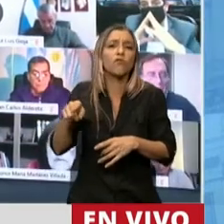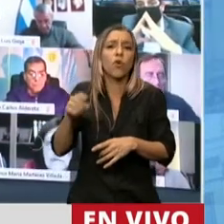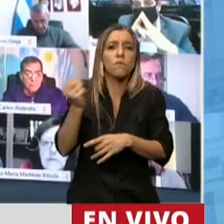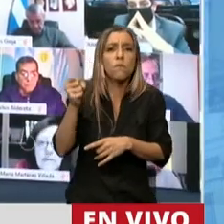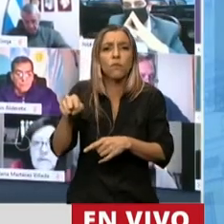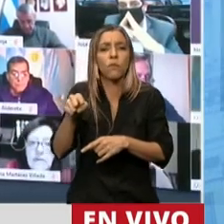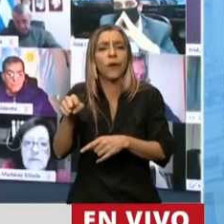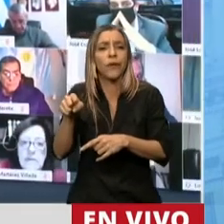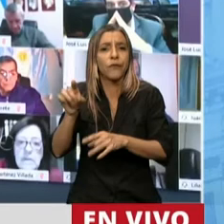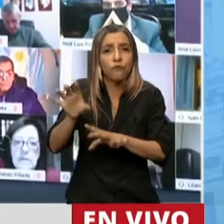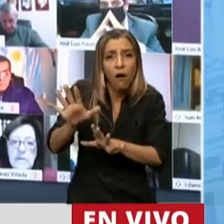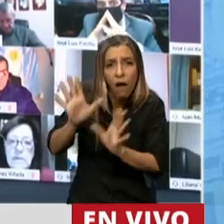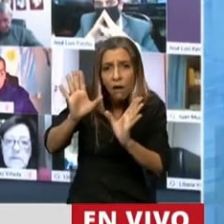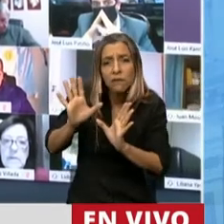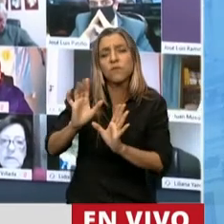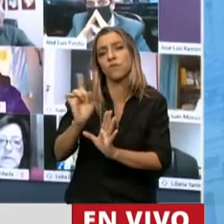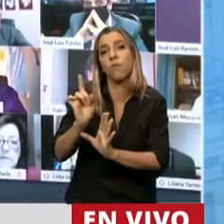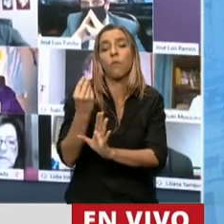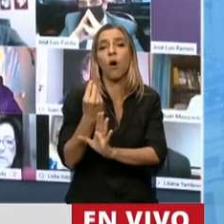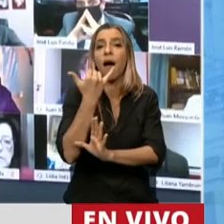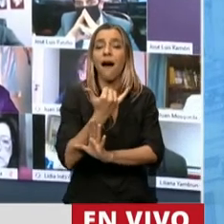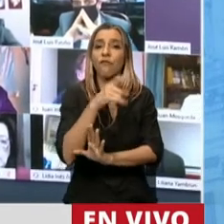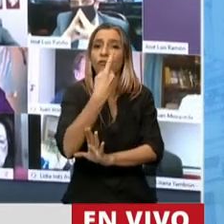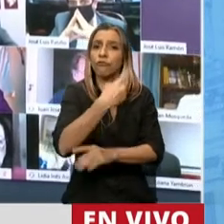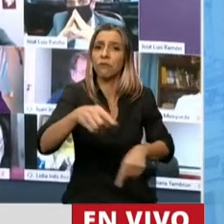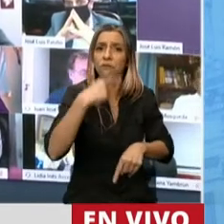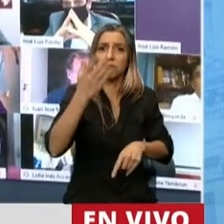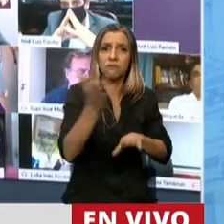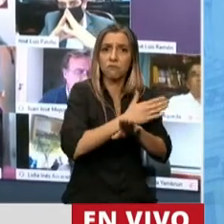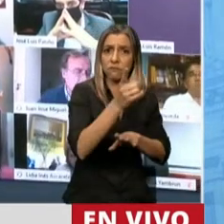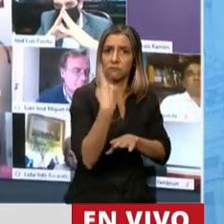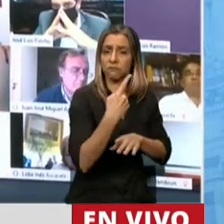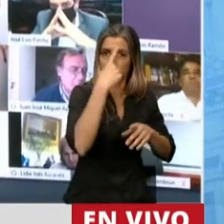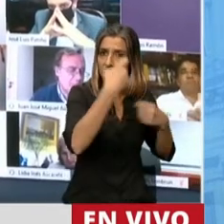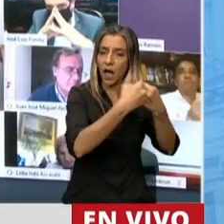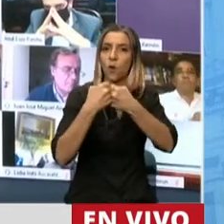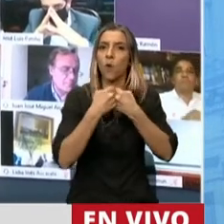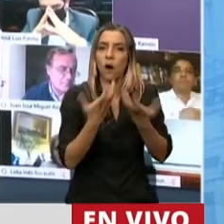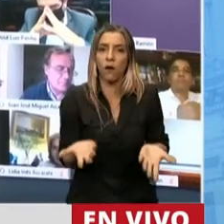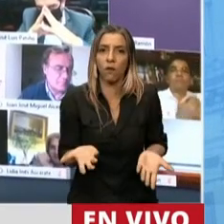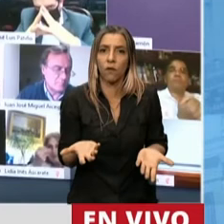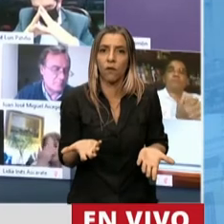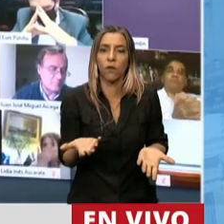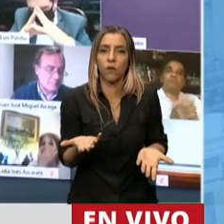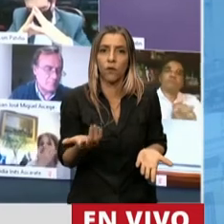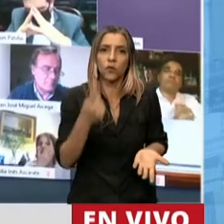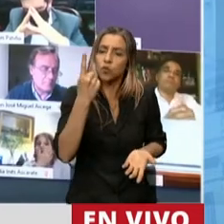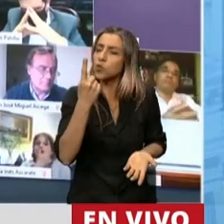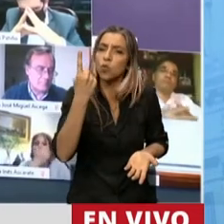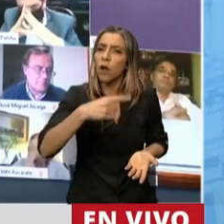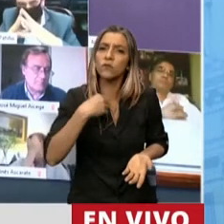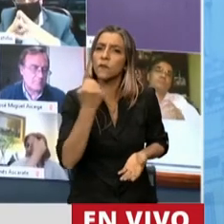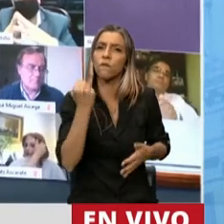que además, entre las coincidencias a las que habíamos llegado, hay una que creo que es la fundamental.